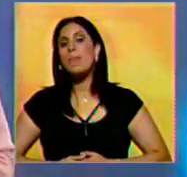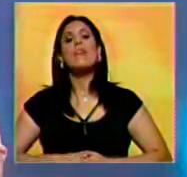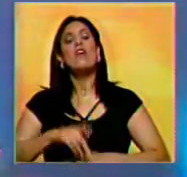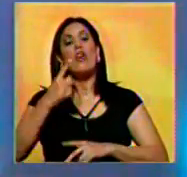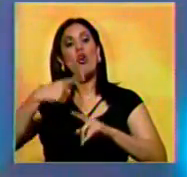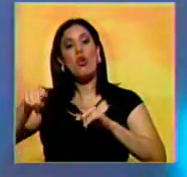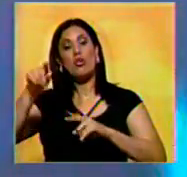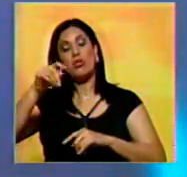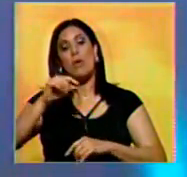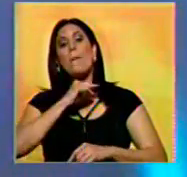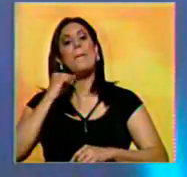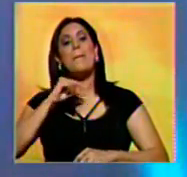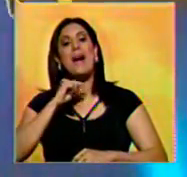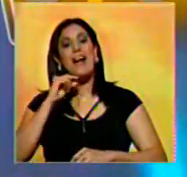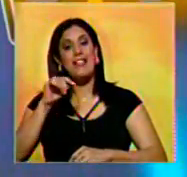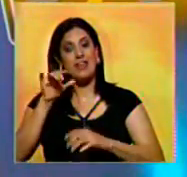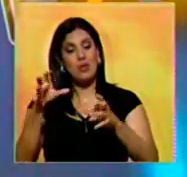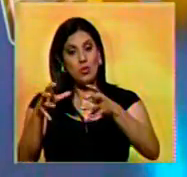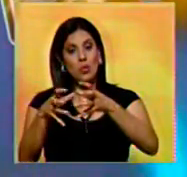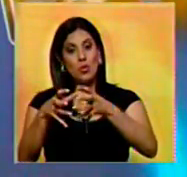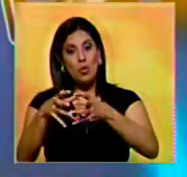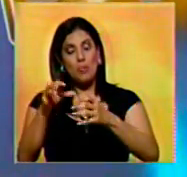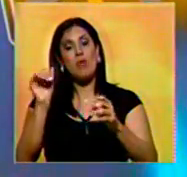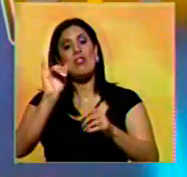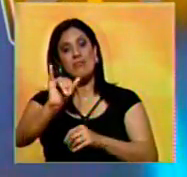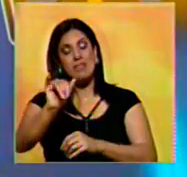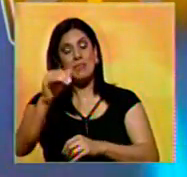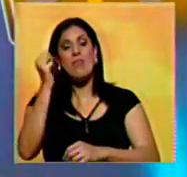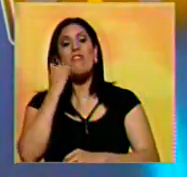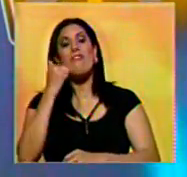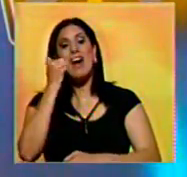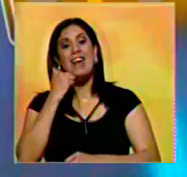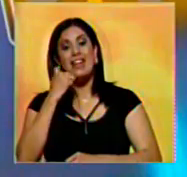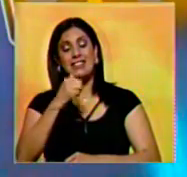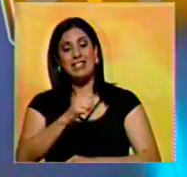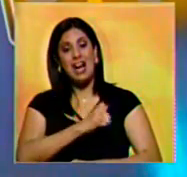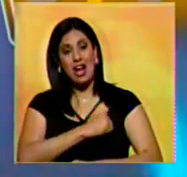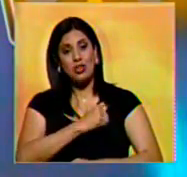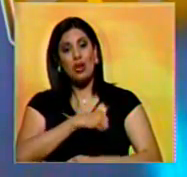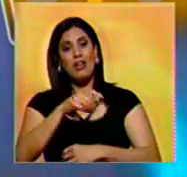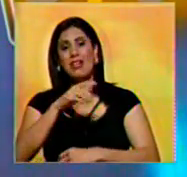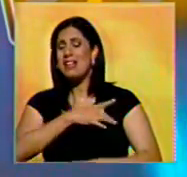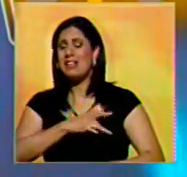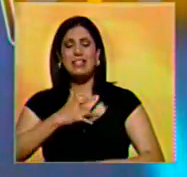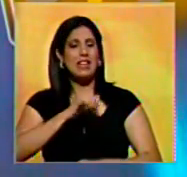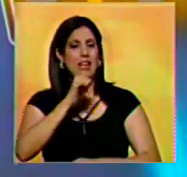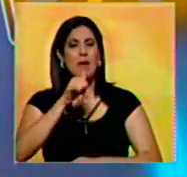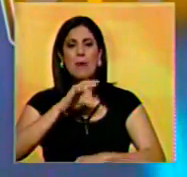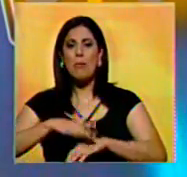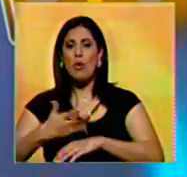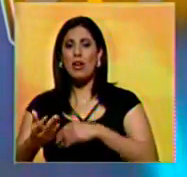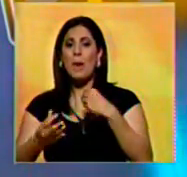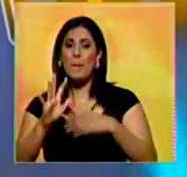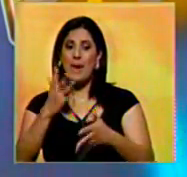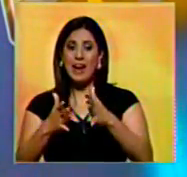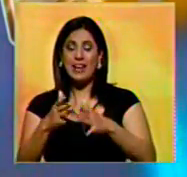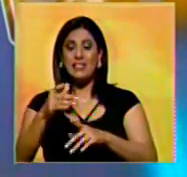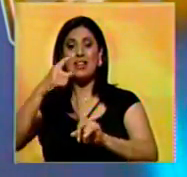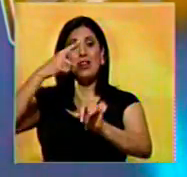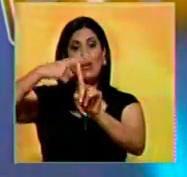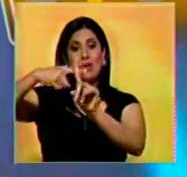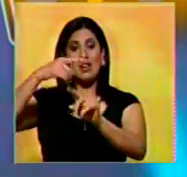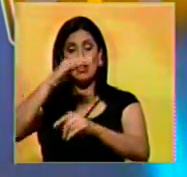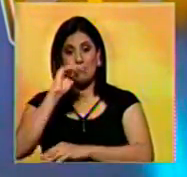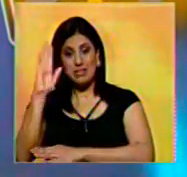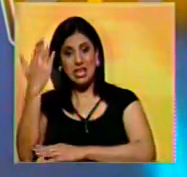Monseñor Roberto Sipols, vicario general de la arquidiócesis de Valencia, expresó su malestar por la profanación del sagrario de